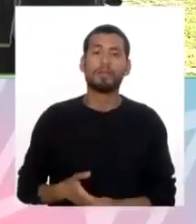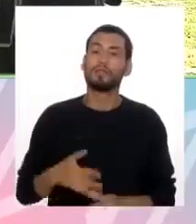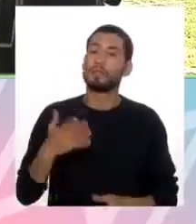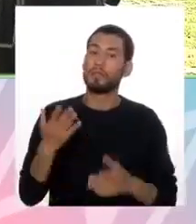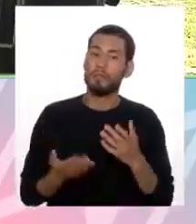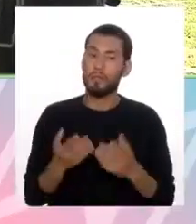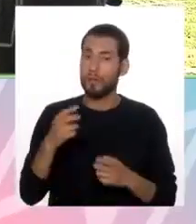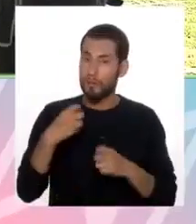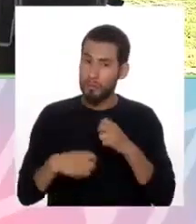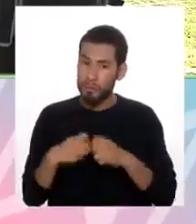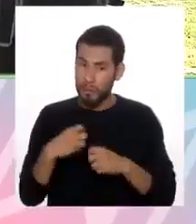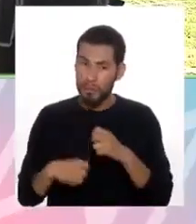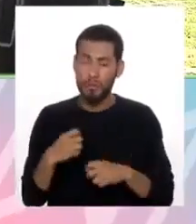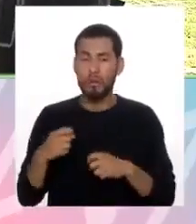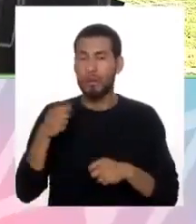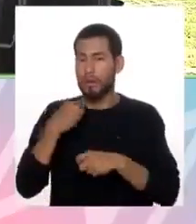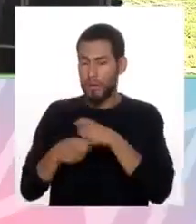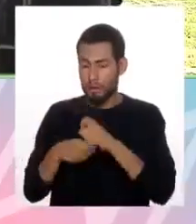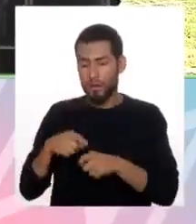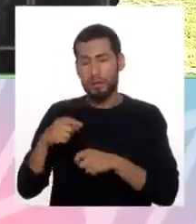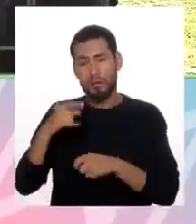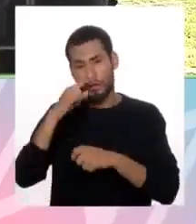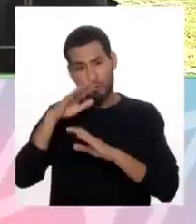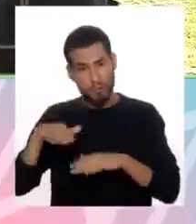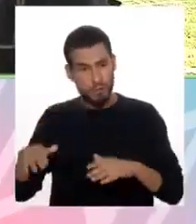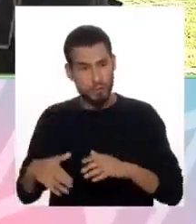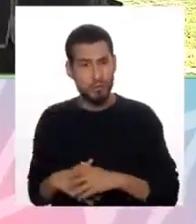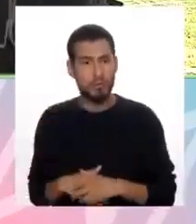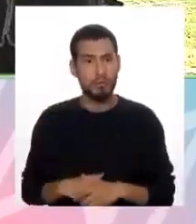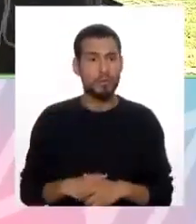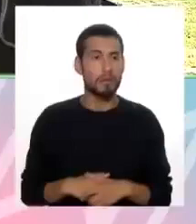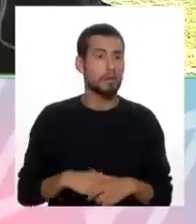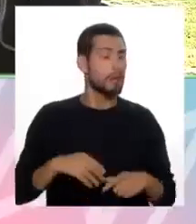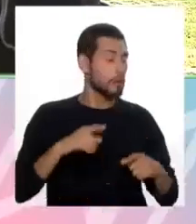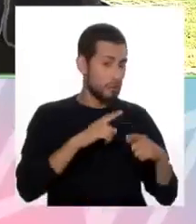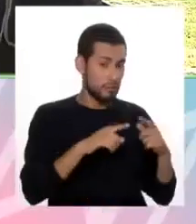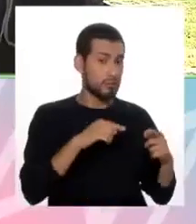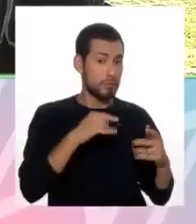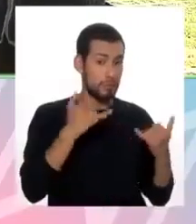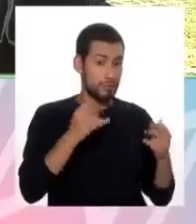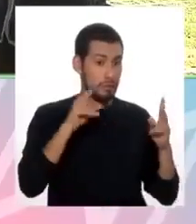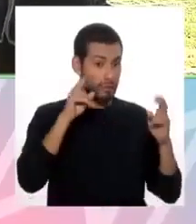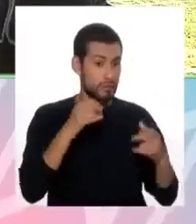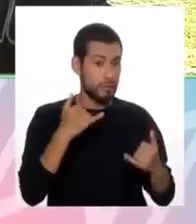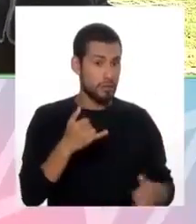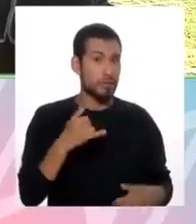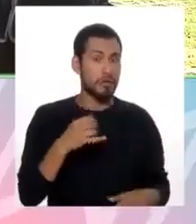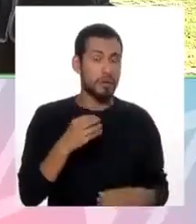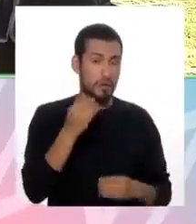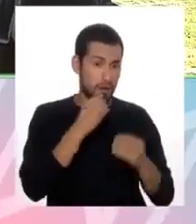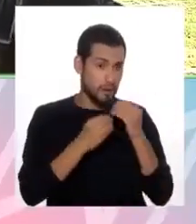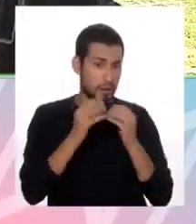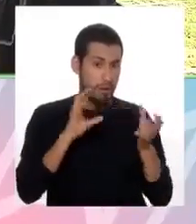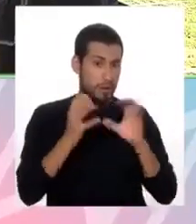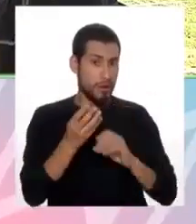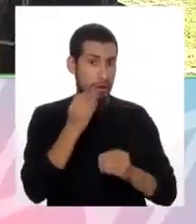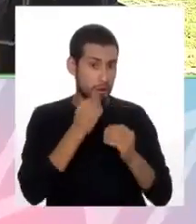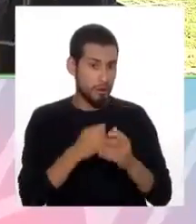de repente algún problema de maltrato infantil, que también hay. alimentarios, que justamente es el tema que estamos abordando hoy en el programa también.